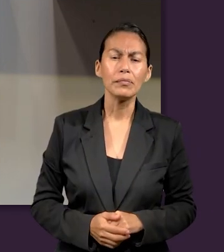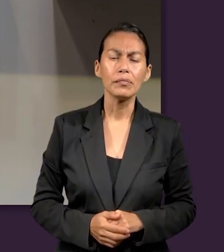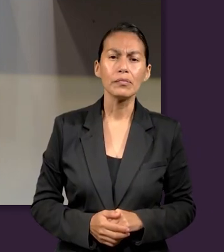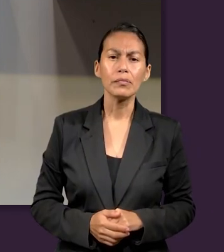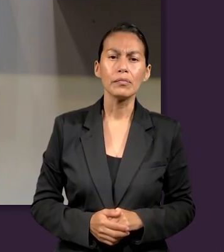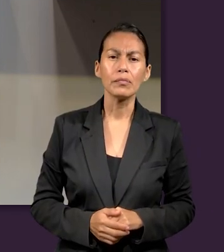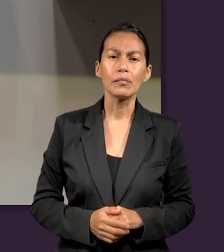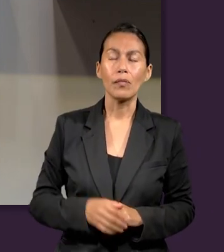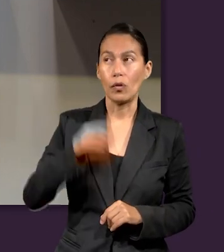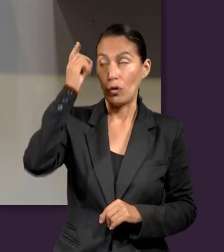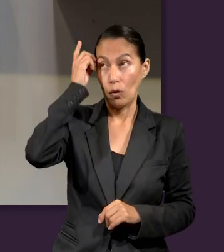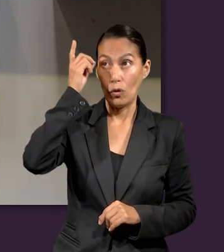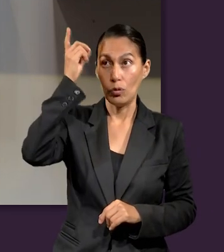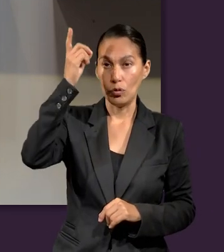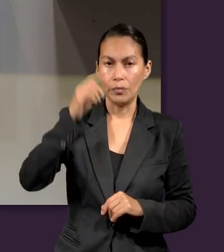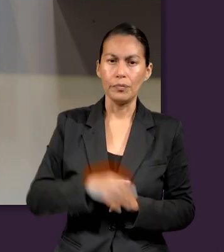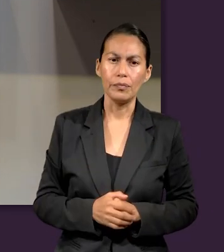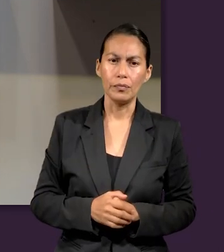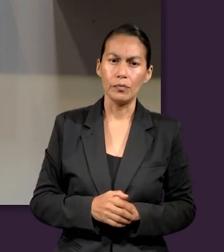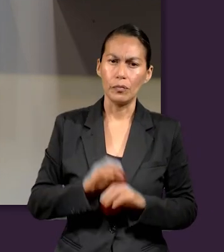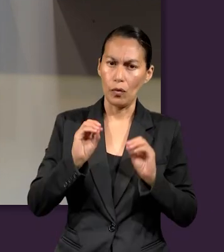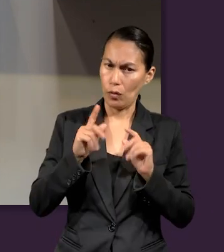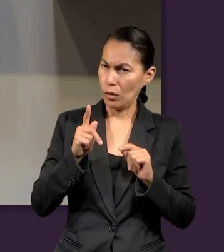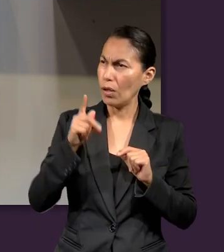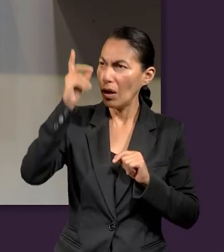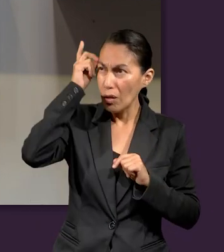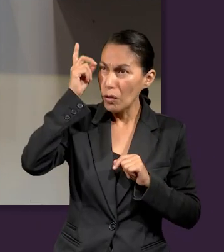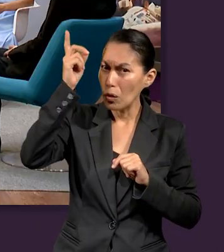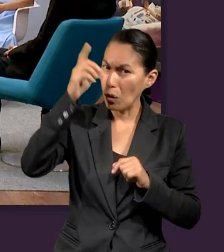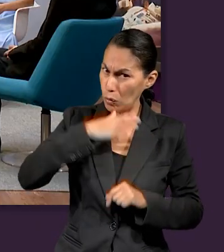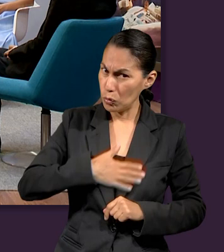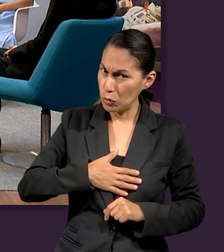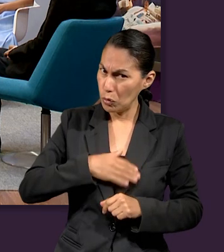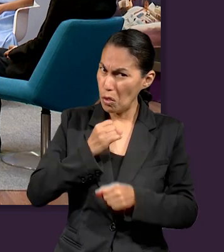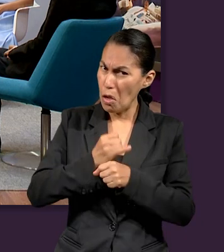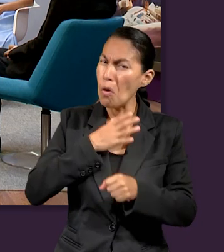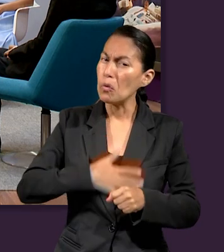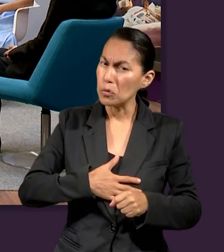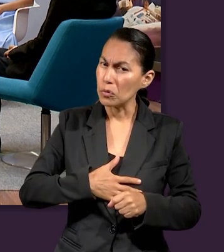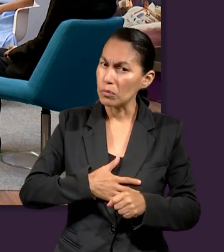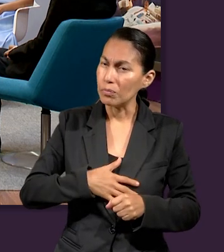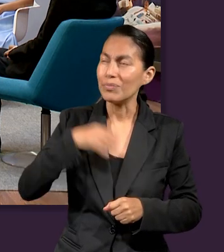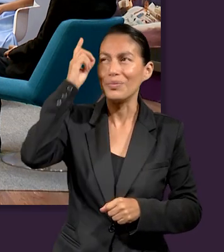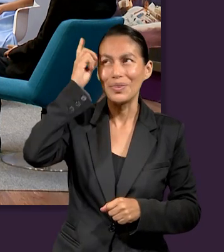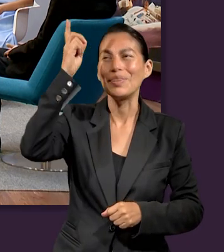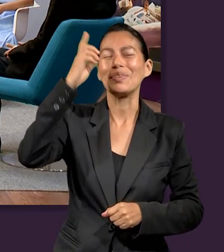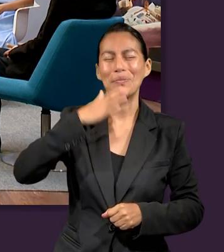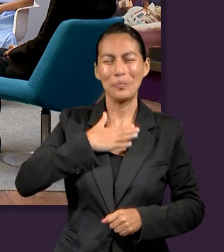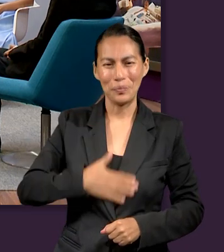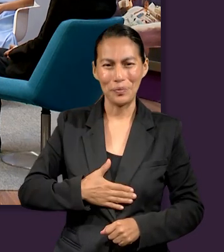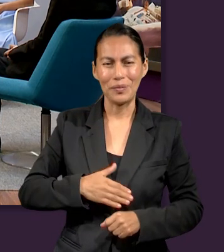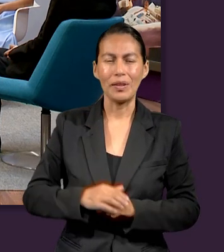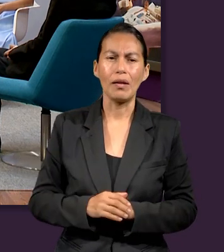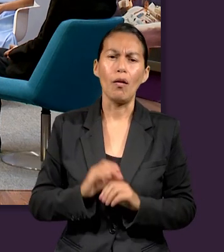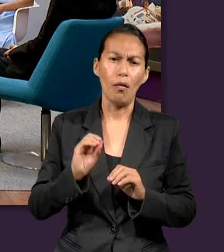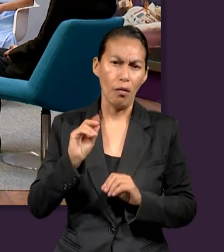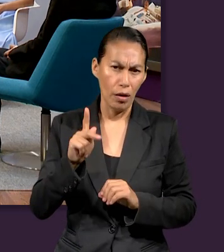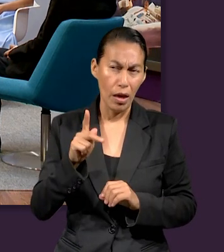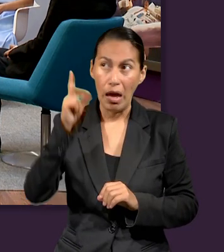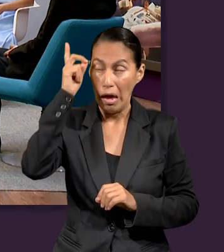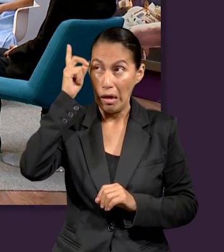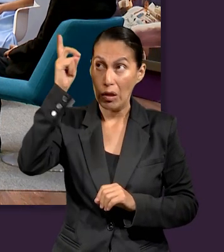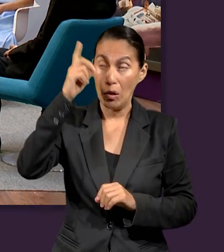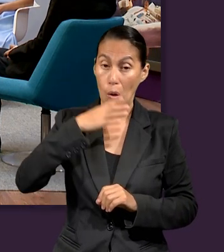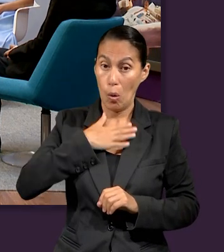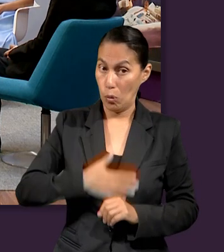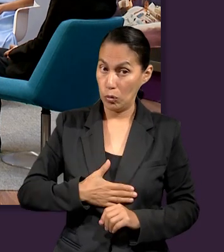de este juicio? Dios. Dios. Ahora, ¿Dios es justo o injusto? Es justo. Dios